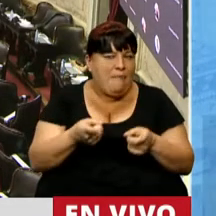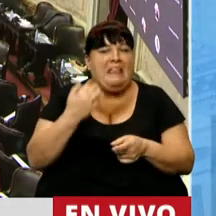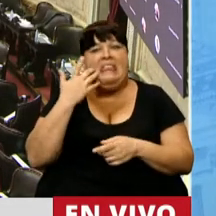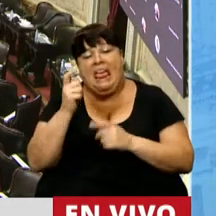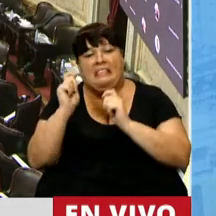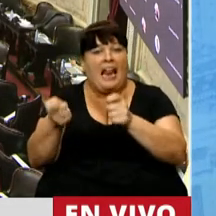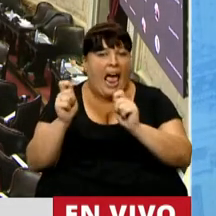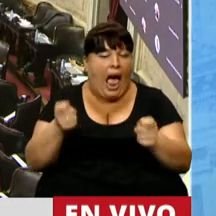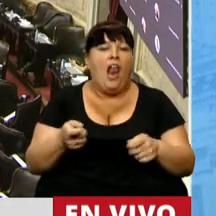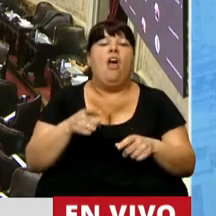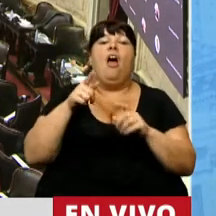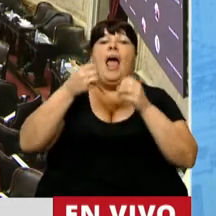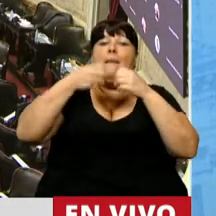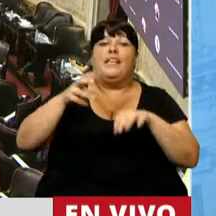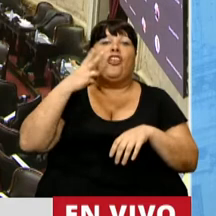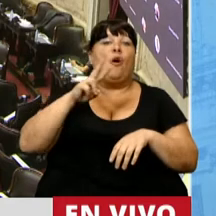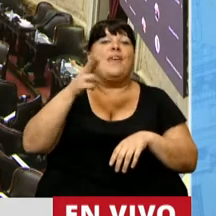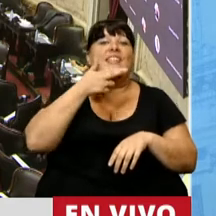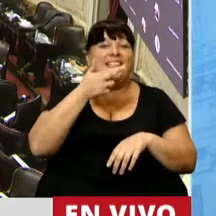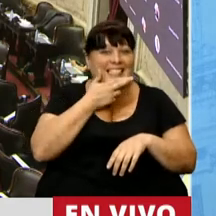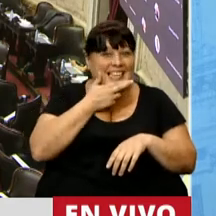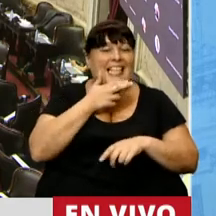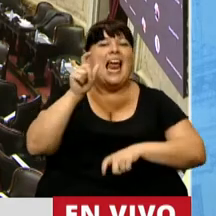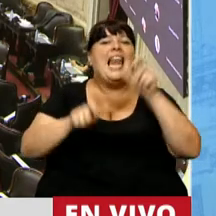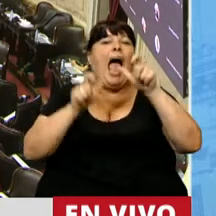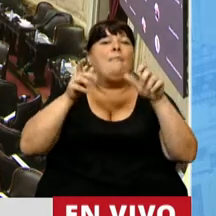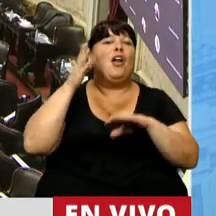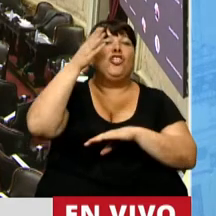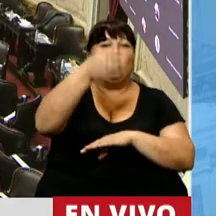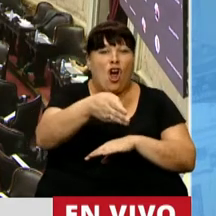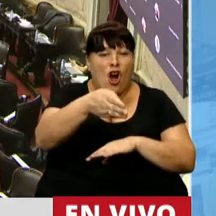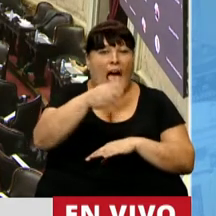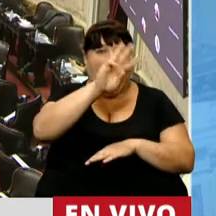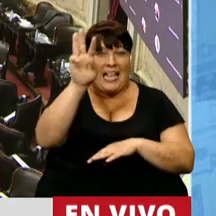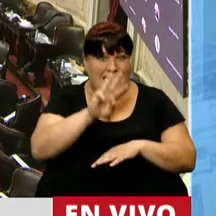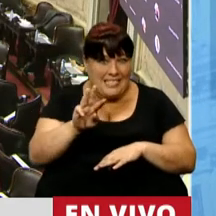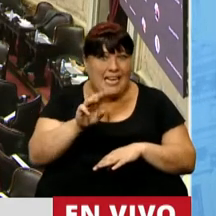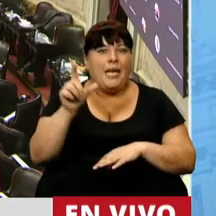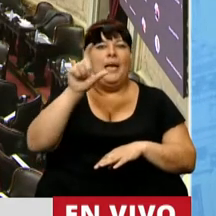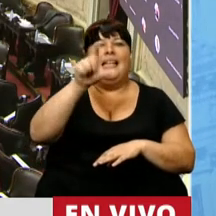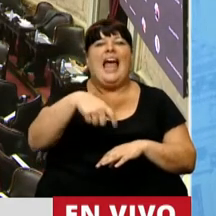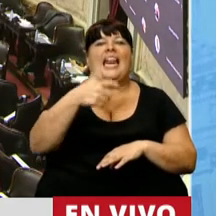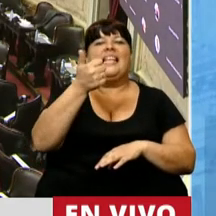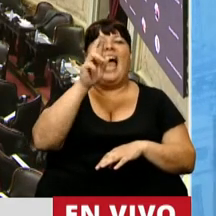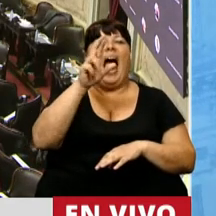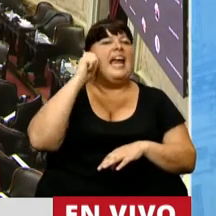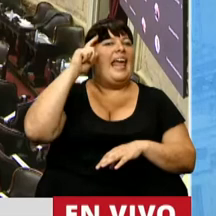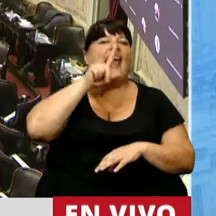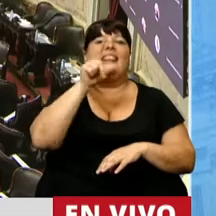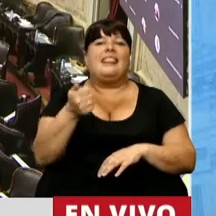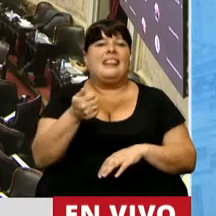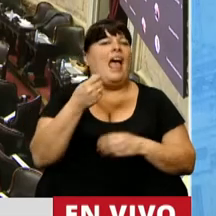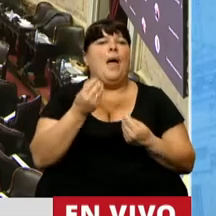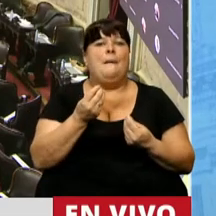nieta. Y a partir del año 2017 la gente iba a sacar, a retirar la tarjeta argenta